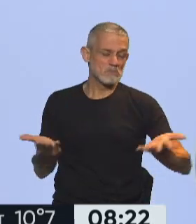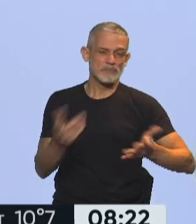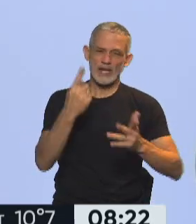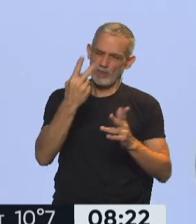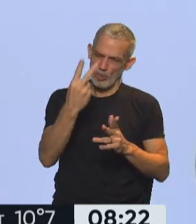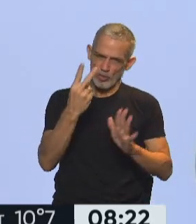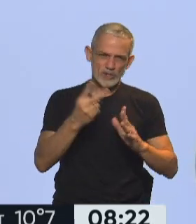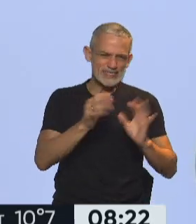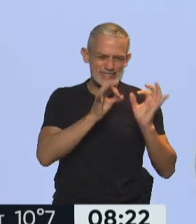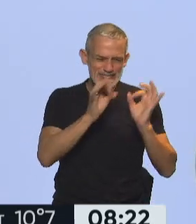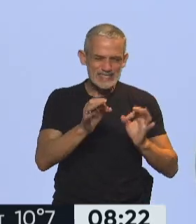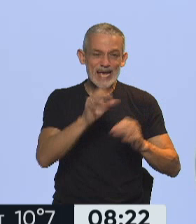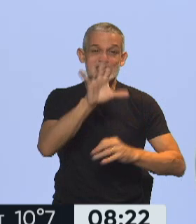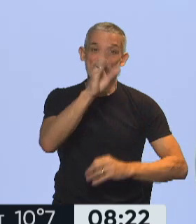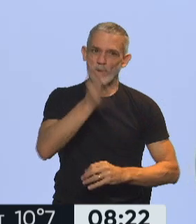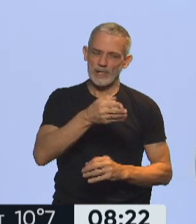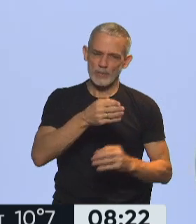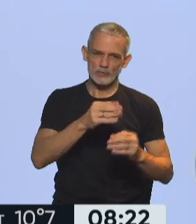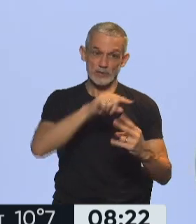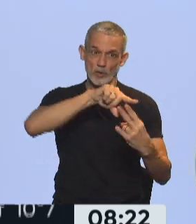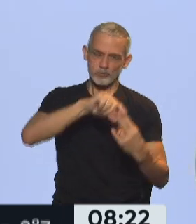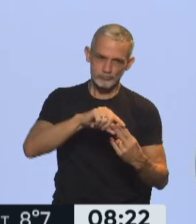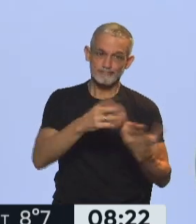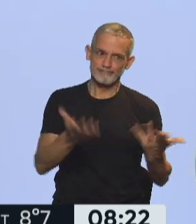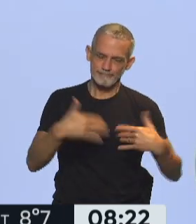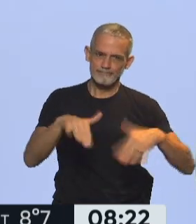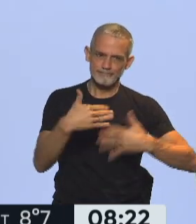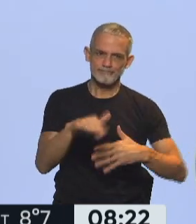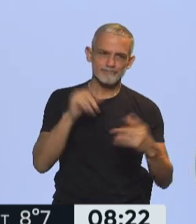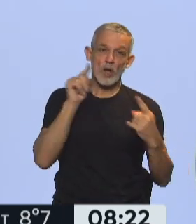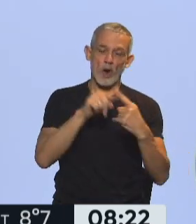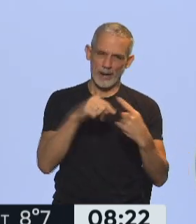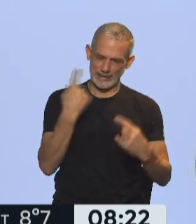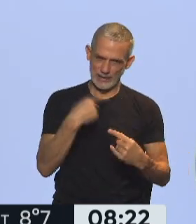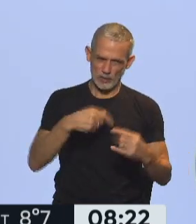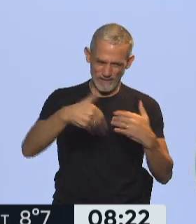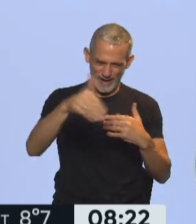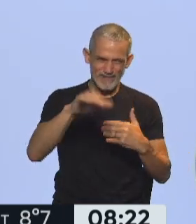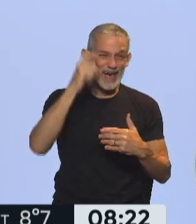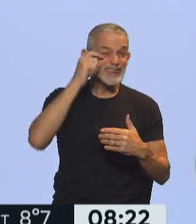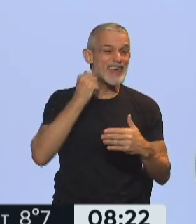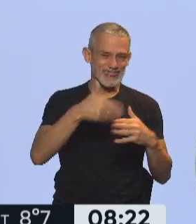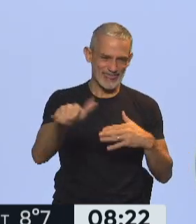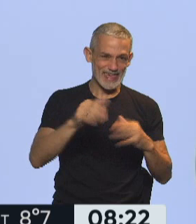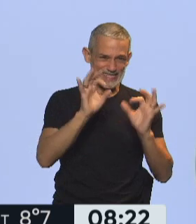hitos, alcanzar el 50% de los porteños con dos dosis, que es un hito que alcanzaremos en los próximos 10 días,